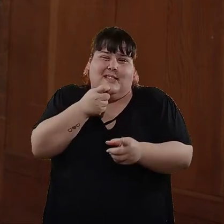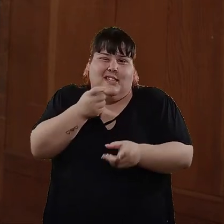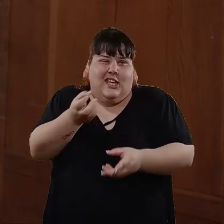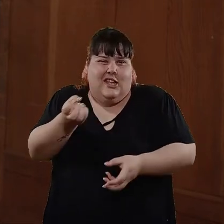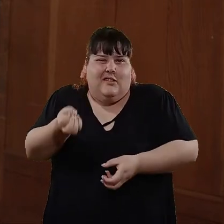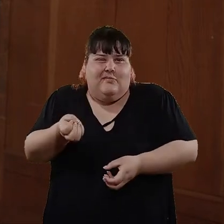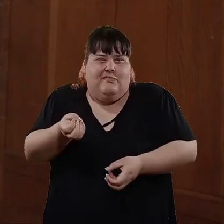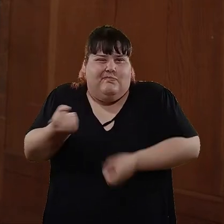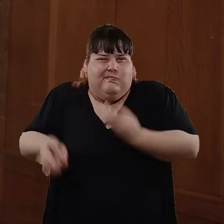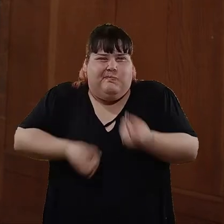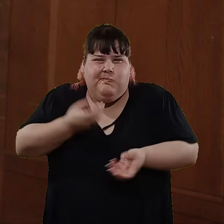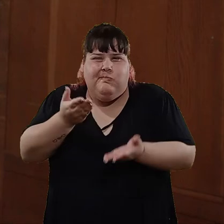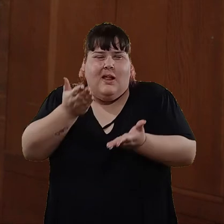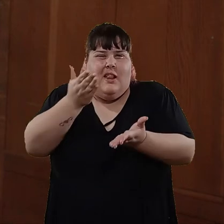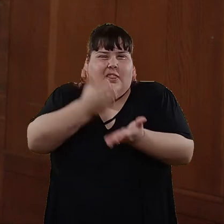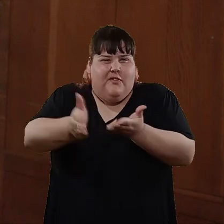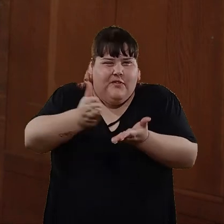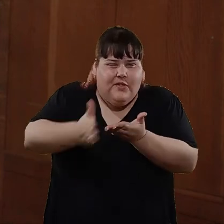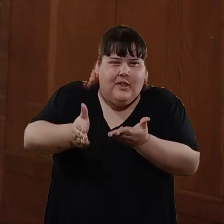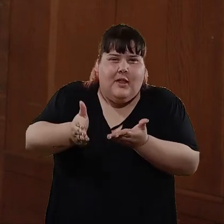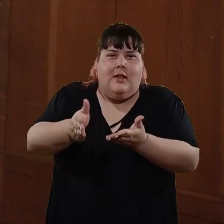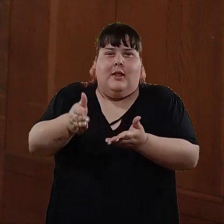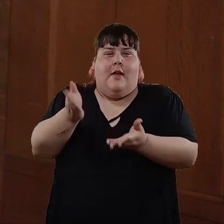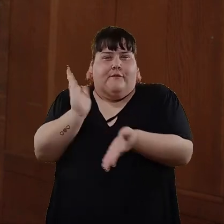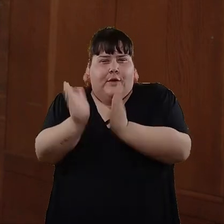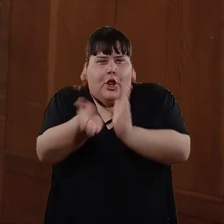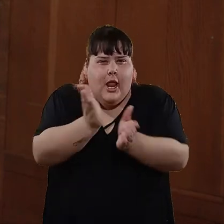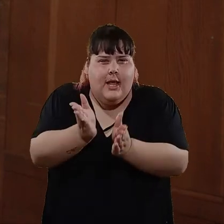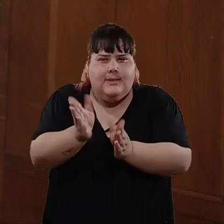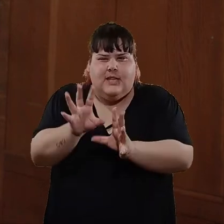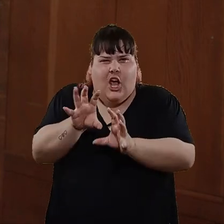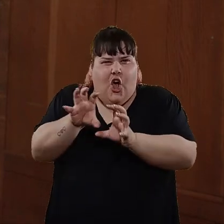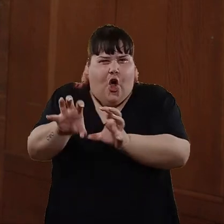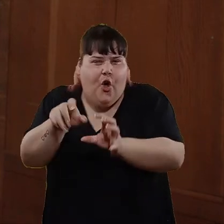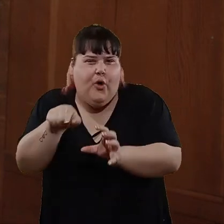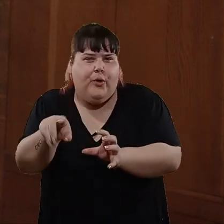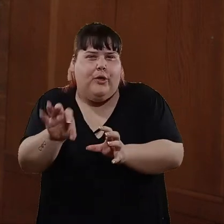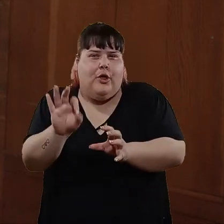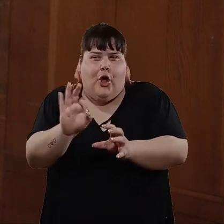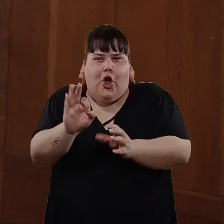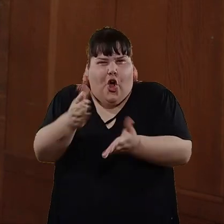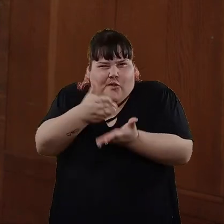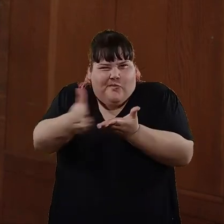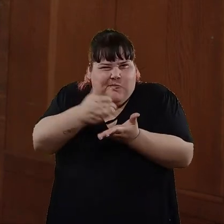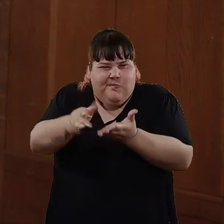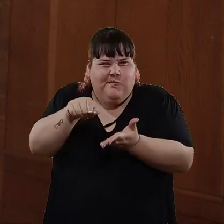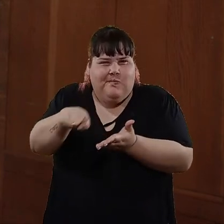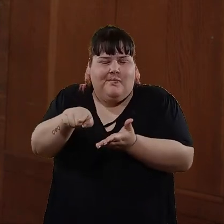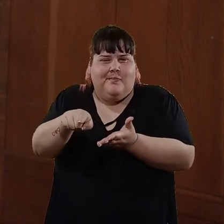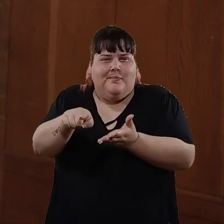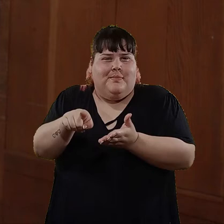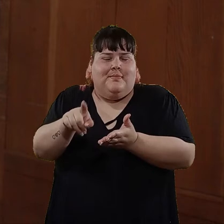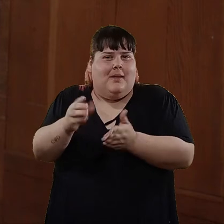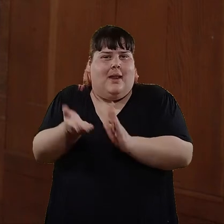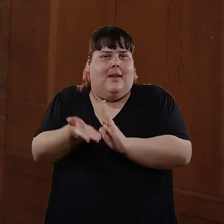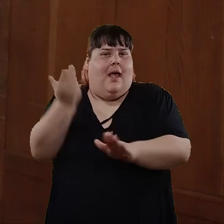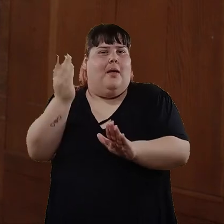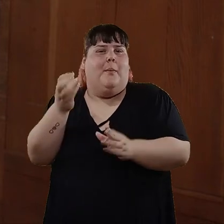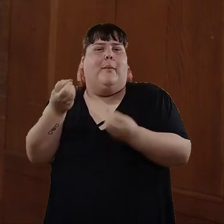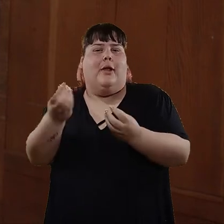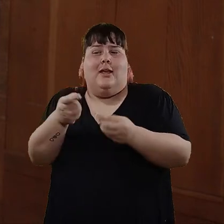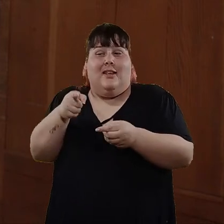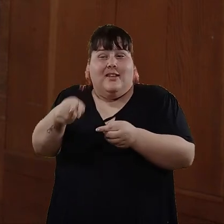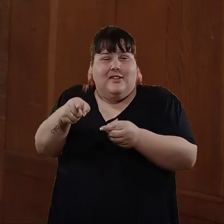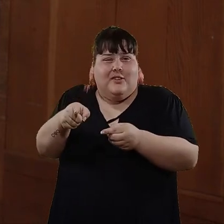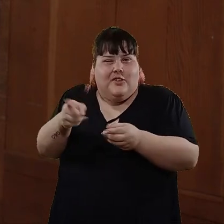libre de violencias, libre de discursos de odio, libre de discursos discriminatorios que